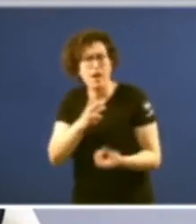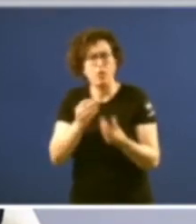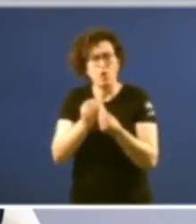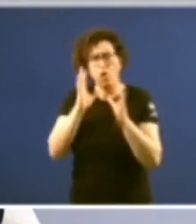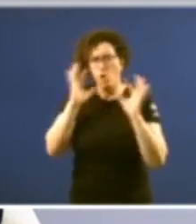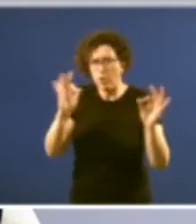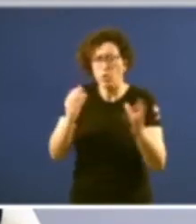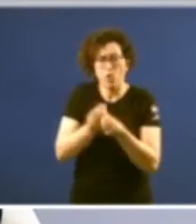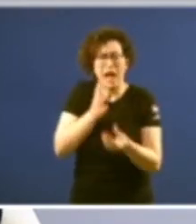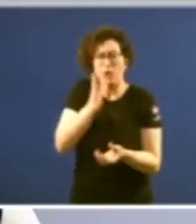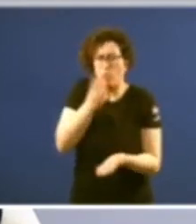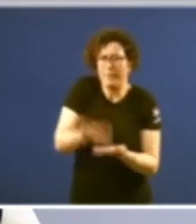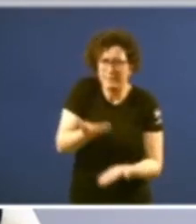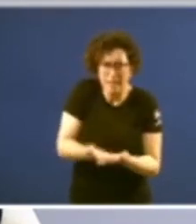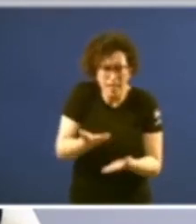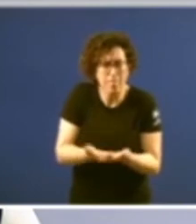argumentada